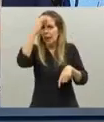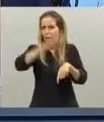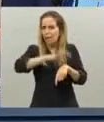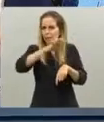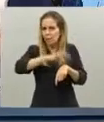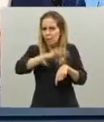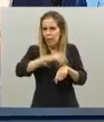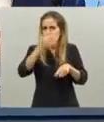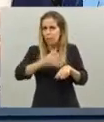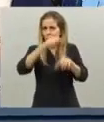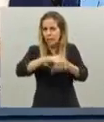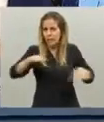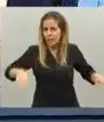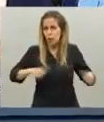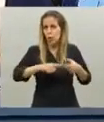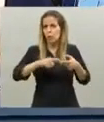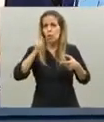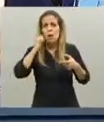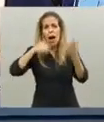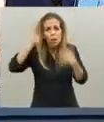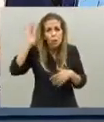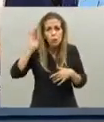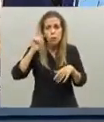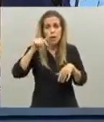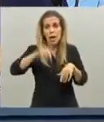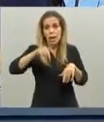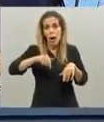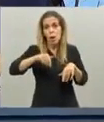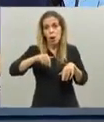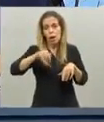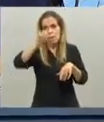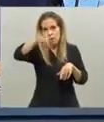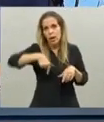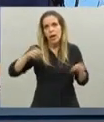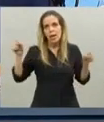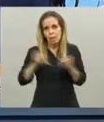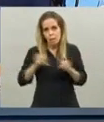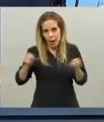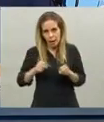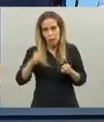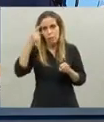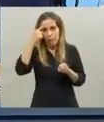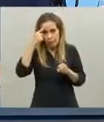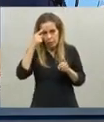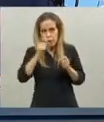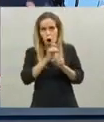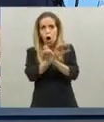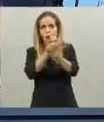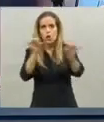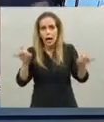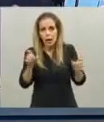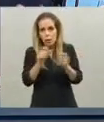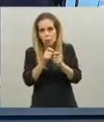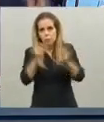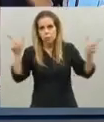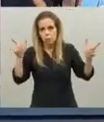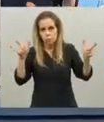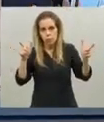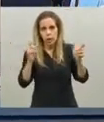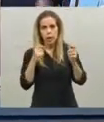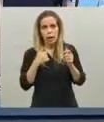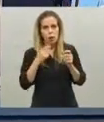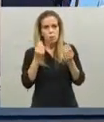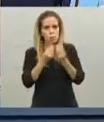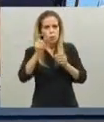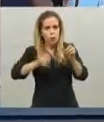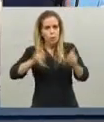y estamos entrando en el tramo creciente de la curva yo sé que muchos piensan que la enfermedad de